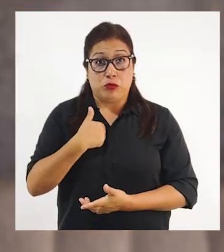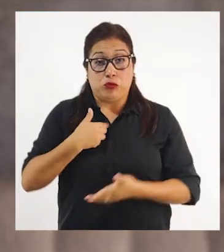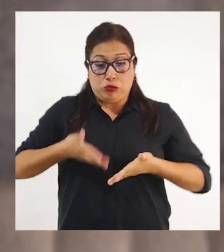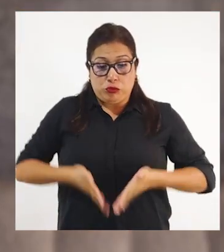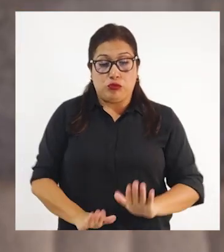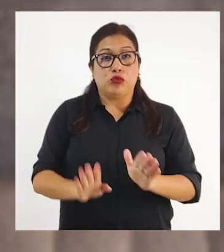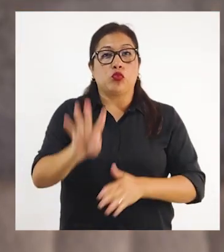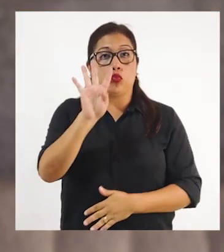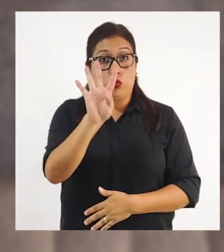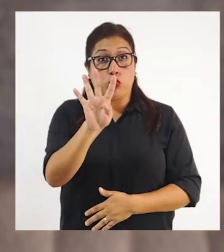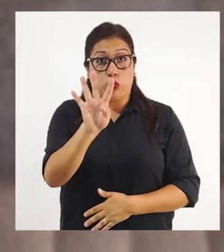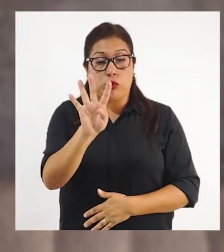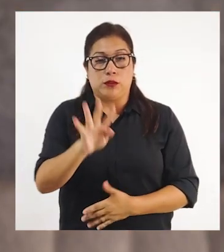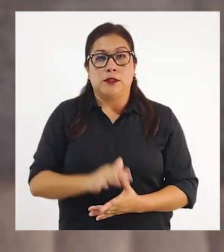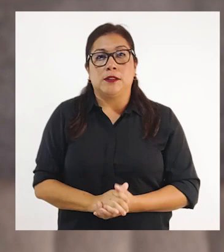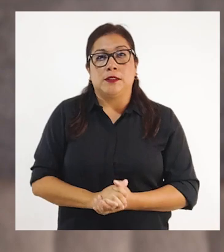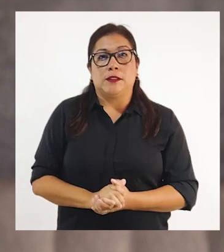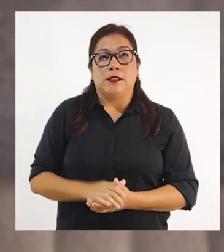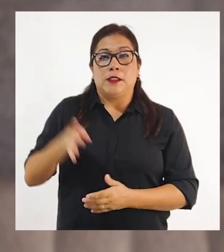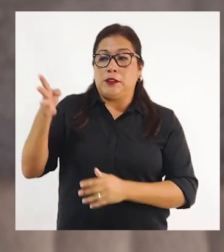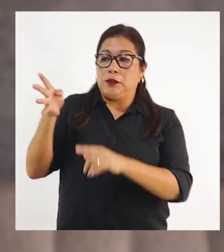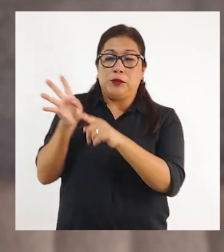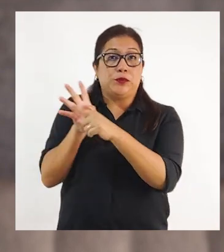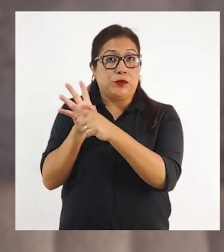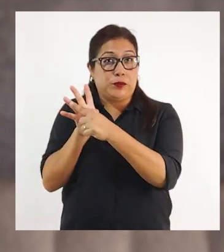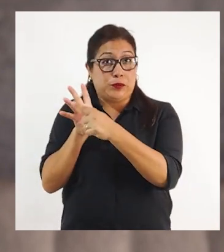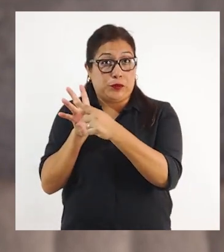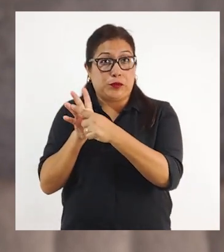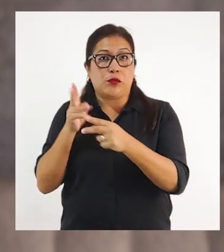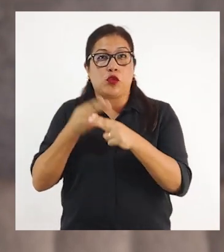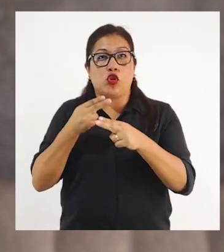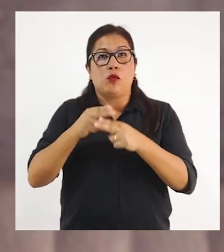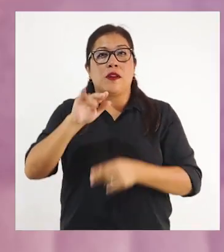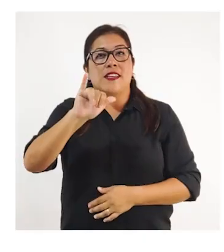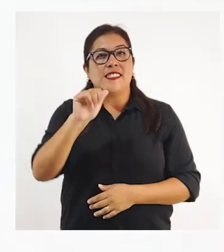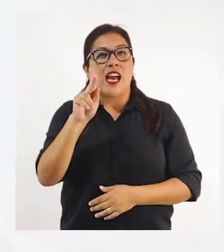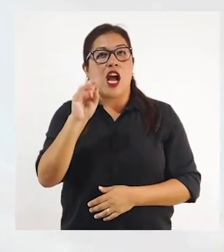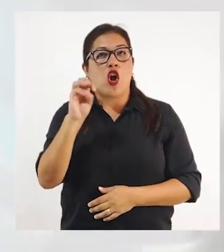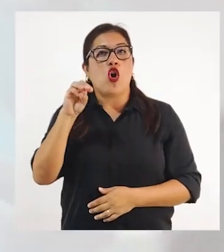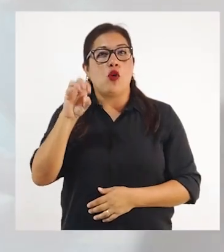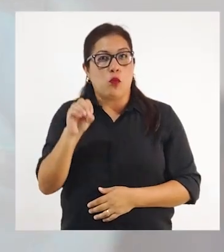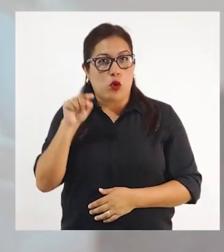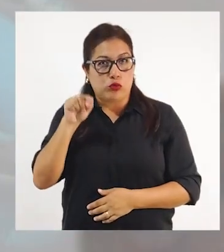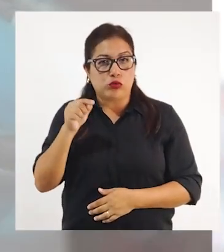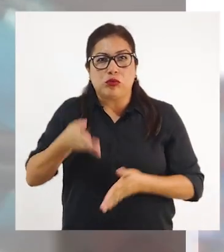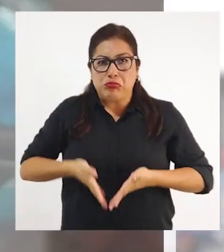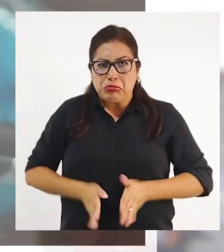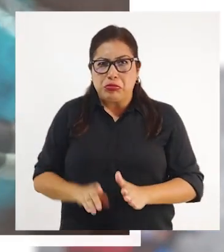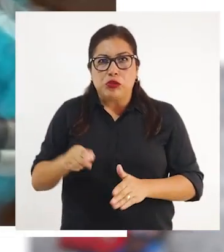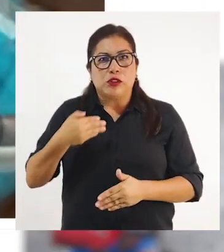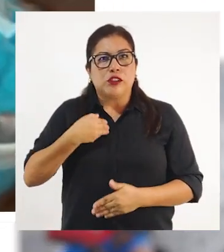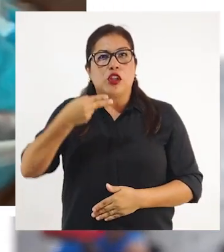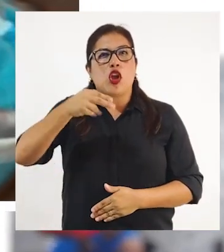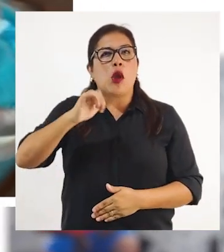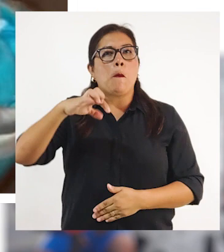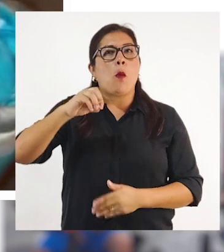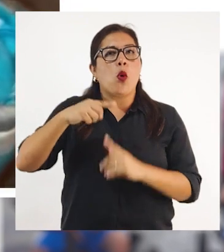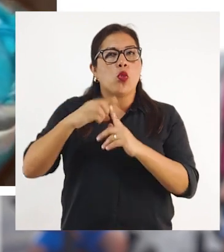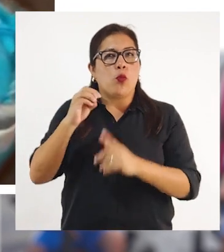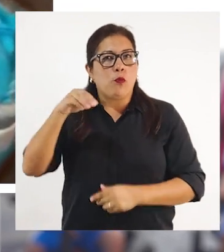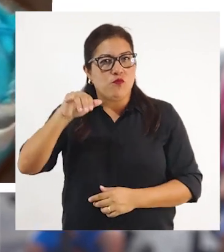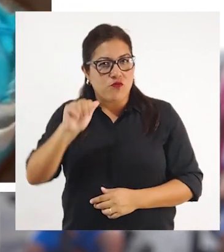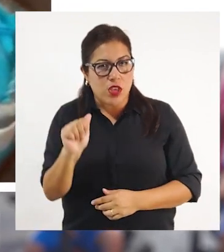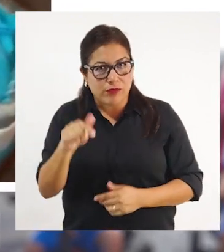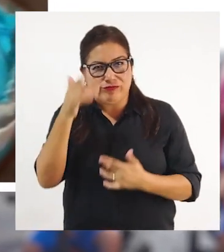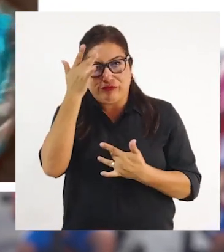Yo tengo cuatro hijos. El penúltimo de ellos es Giacomo. Y ya como nació con hipotonía